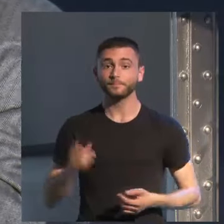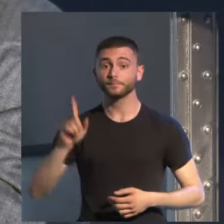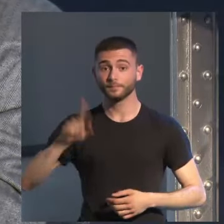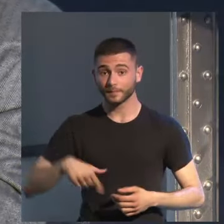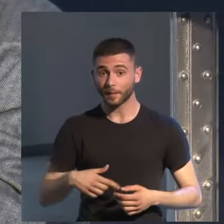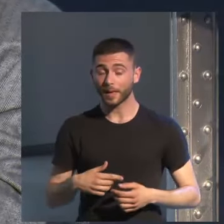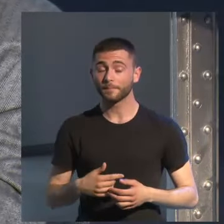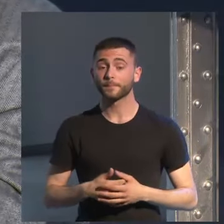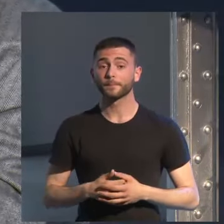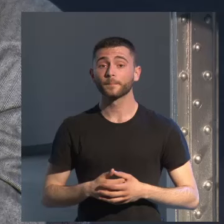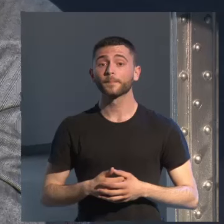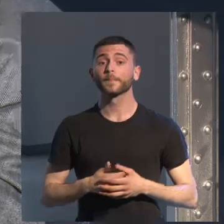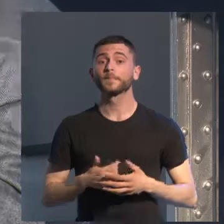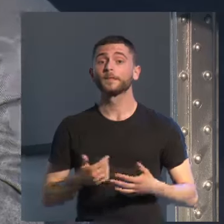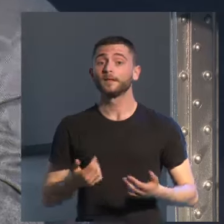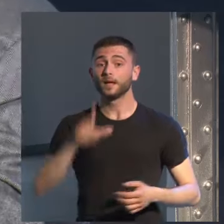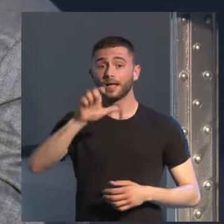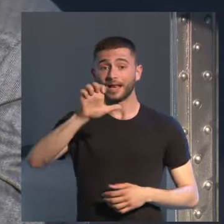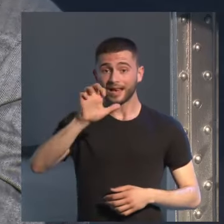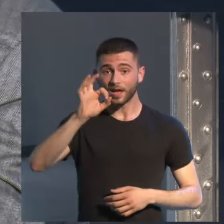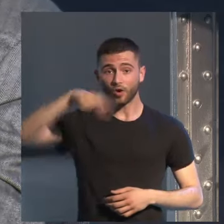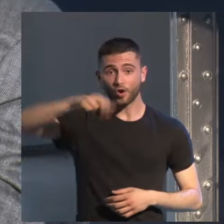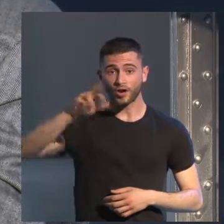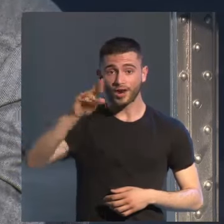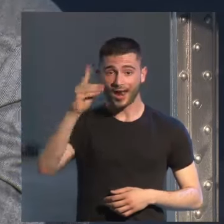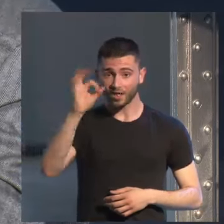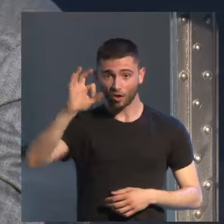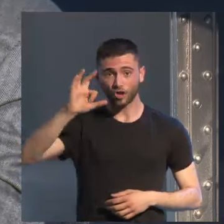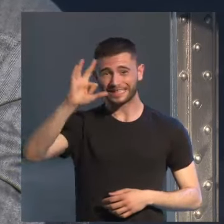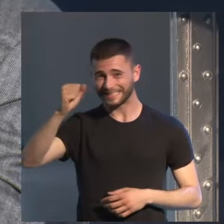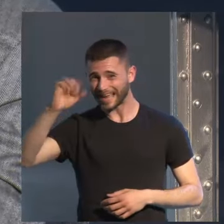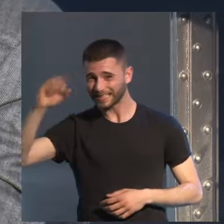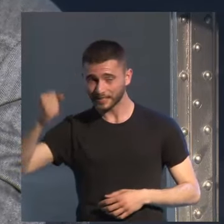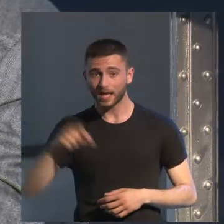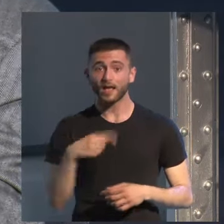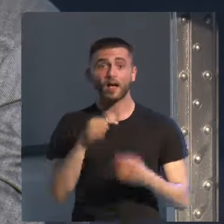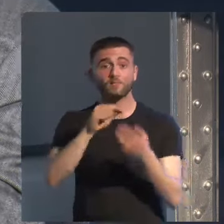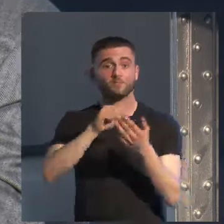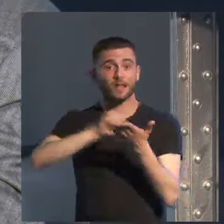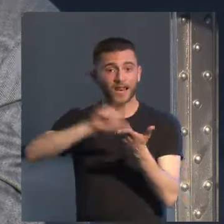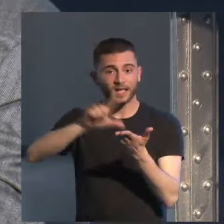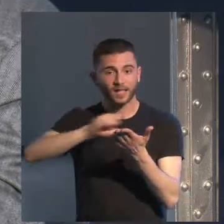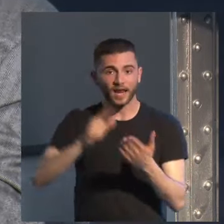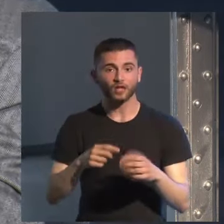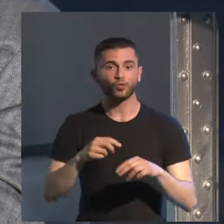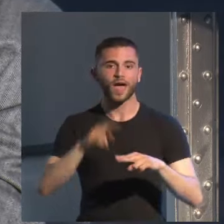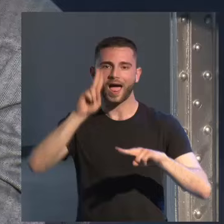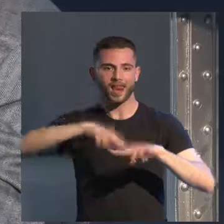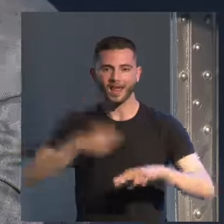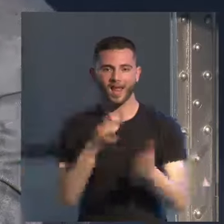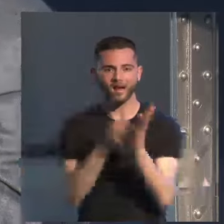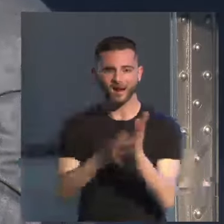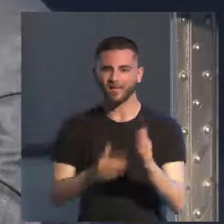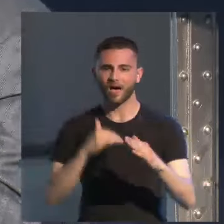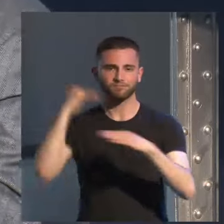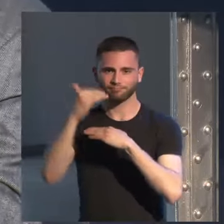Leonardo Chacha estaba haciendo una literatura negra de altísima calidad con